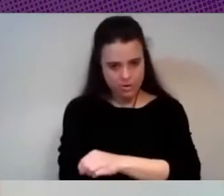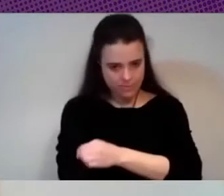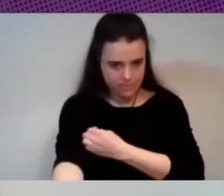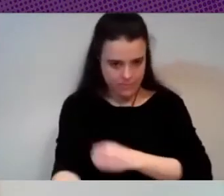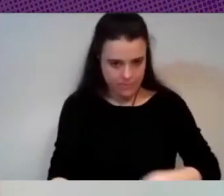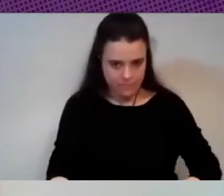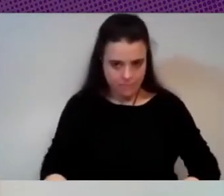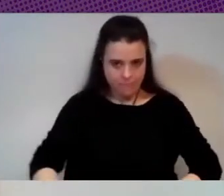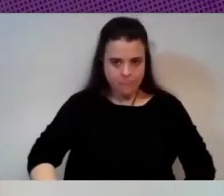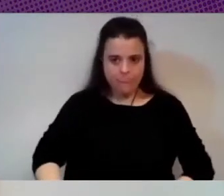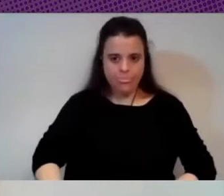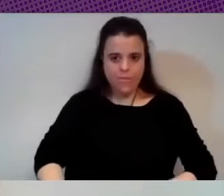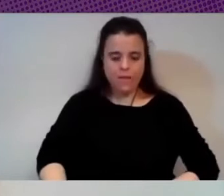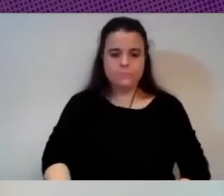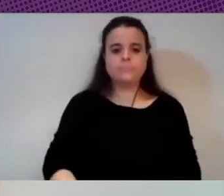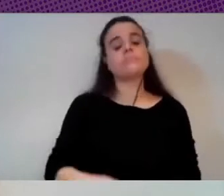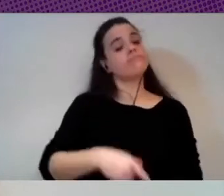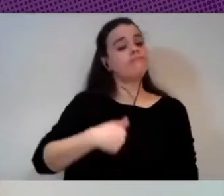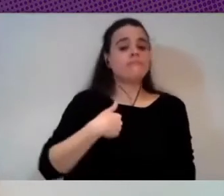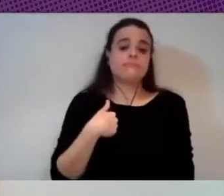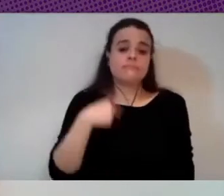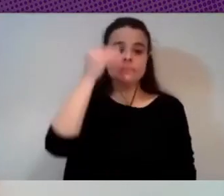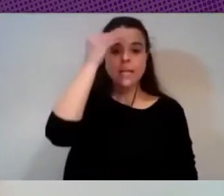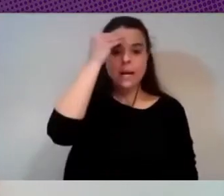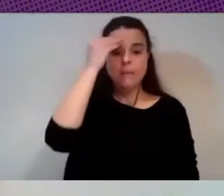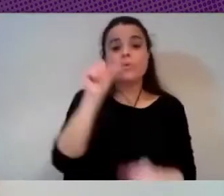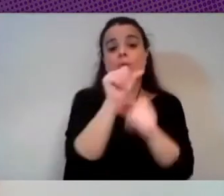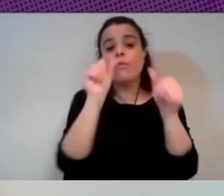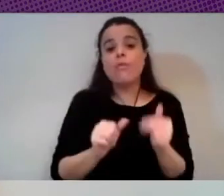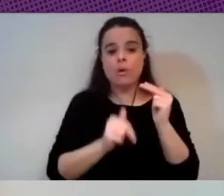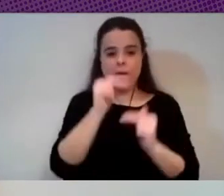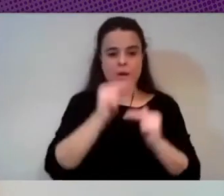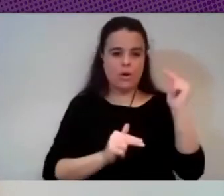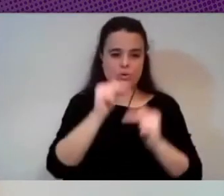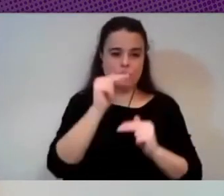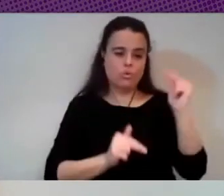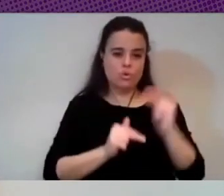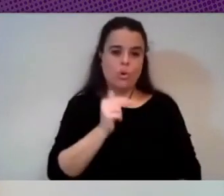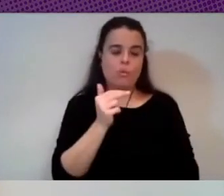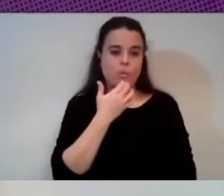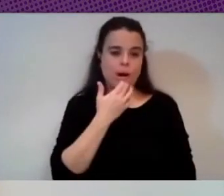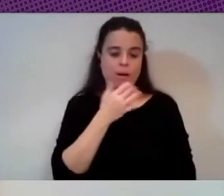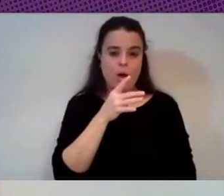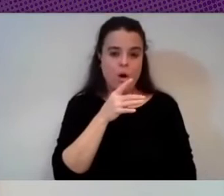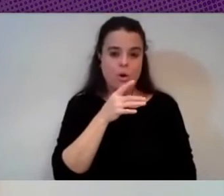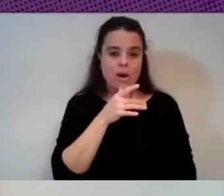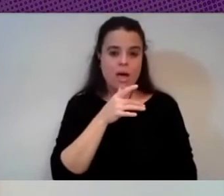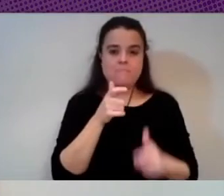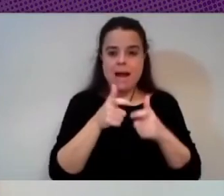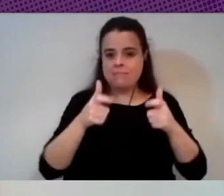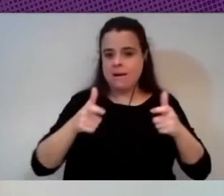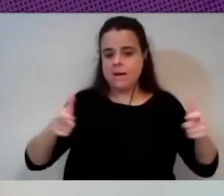Bueno yo por ejemplo creo que una forma que se está construyendo es que cada vez van saliendo más marcos de análisis